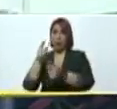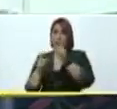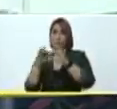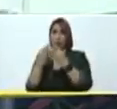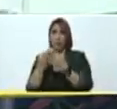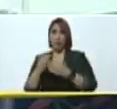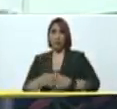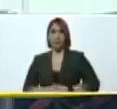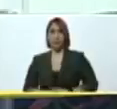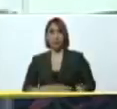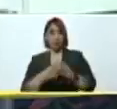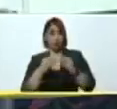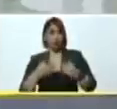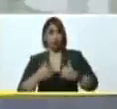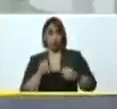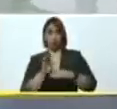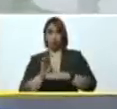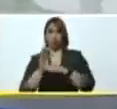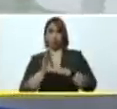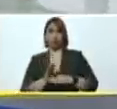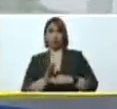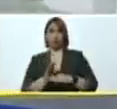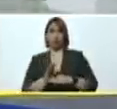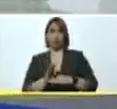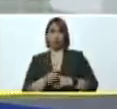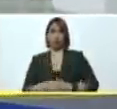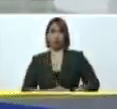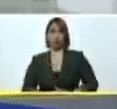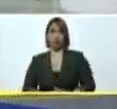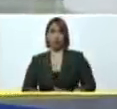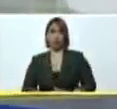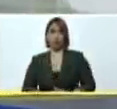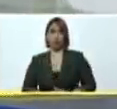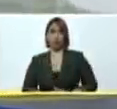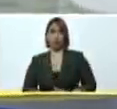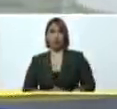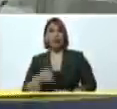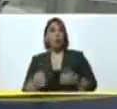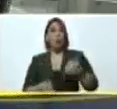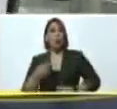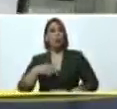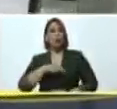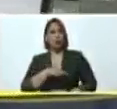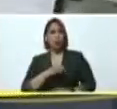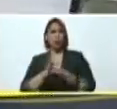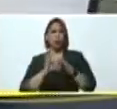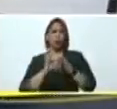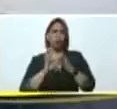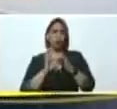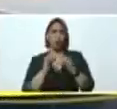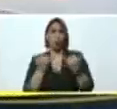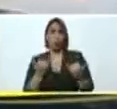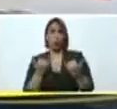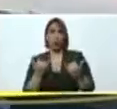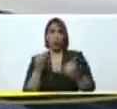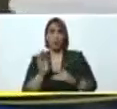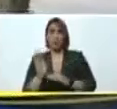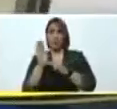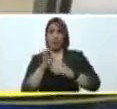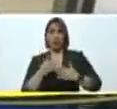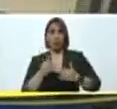Correcto. Con toda la seguridad. Correcto. La bioseguridad. Correcto. A la cual estamos tan familiarizados ahora la bioseguridad.